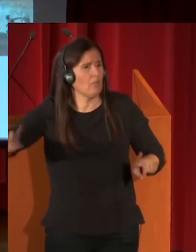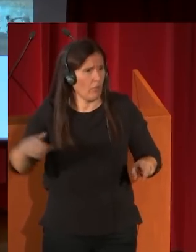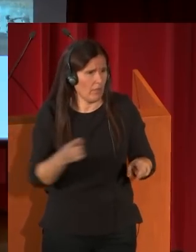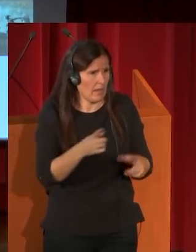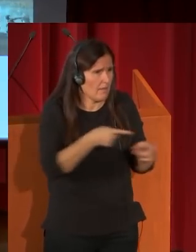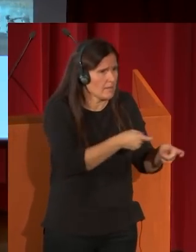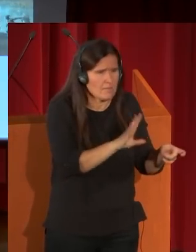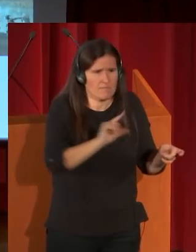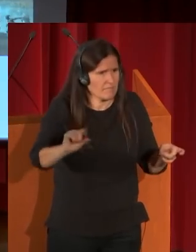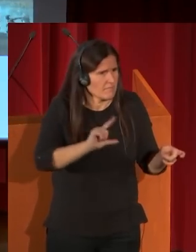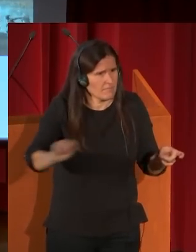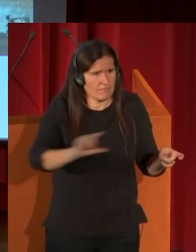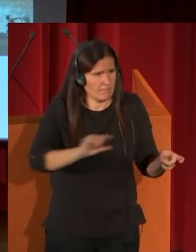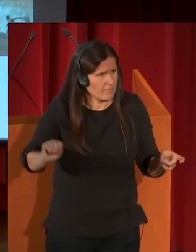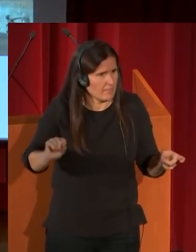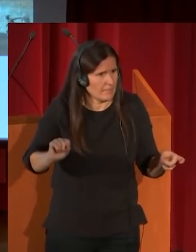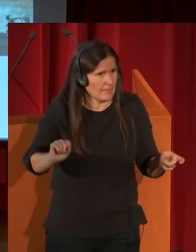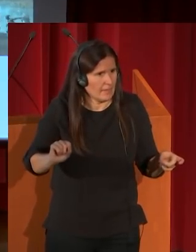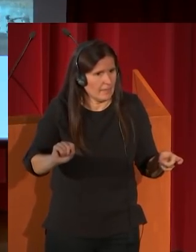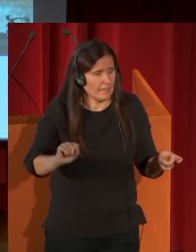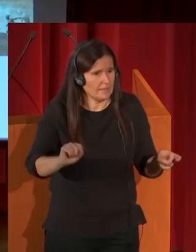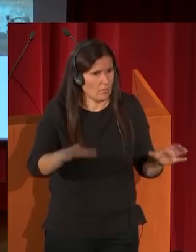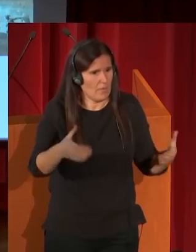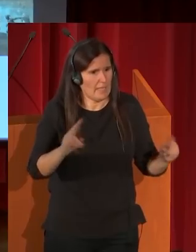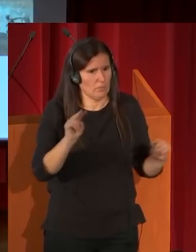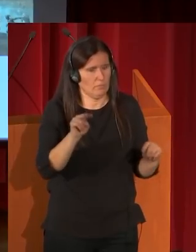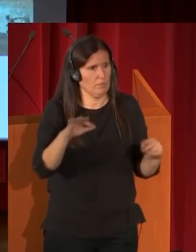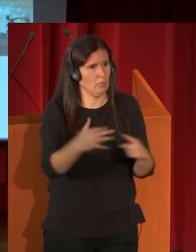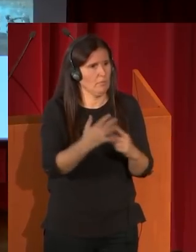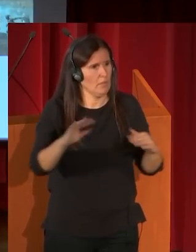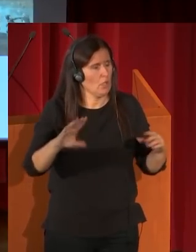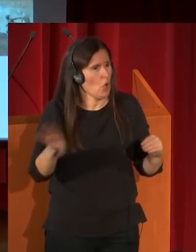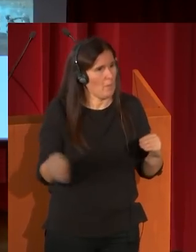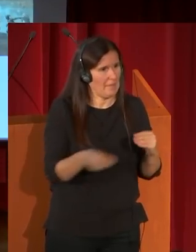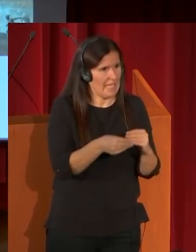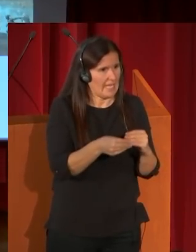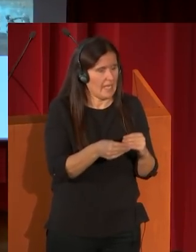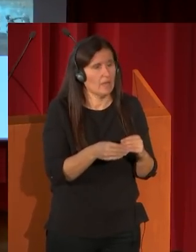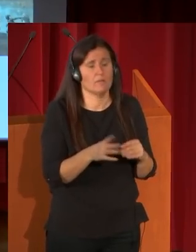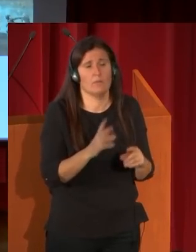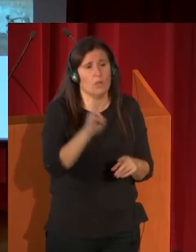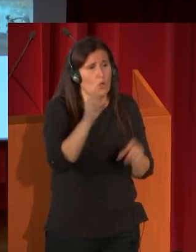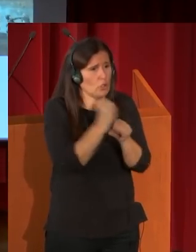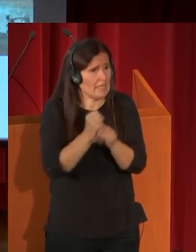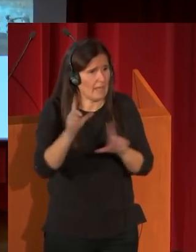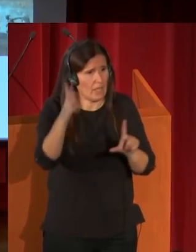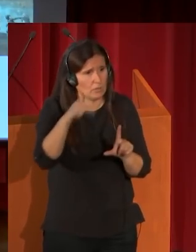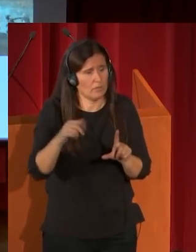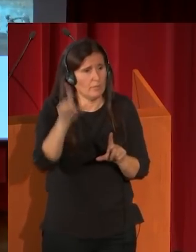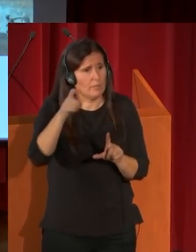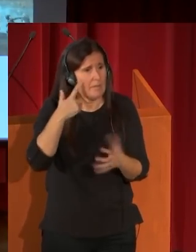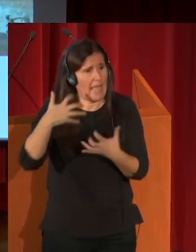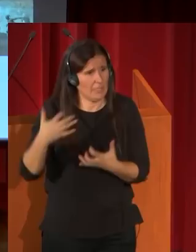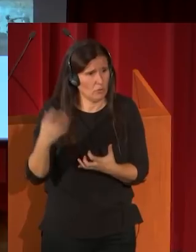verdaderamente nos ofrecen una complementariedad, como pasaba también en las obras de los grandes maestros franceses